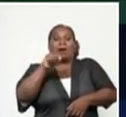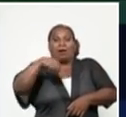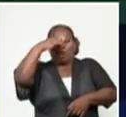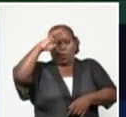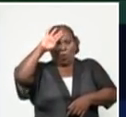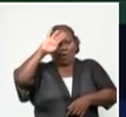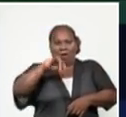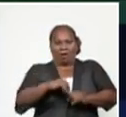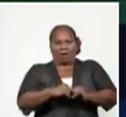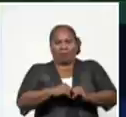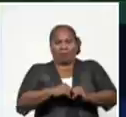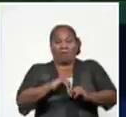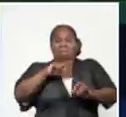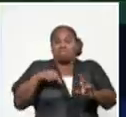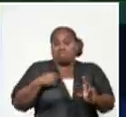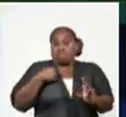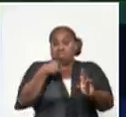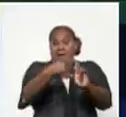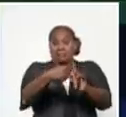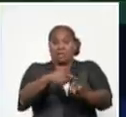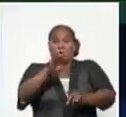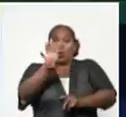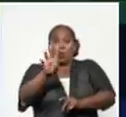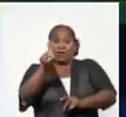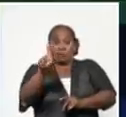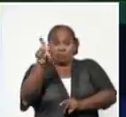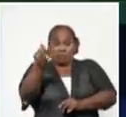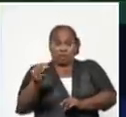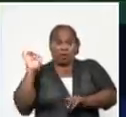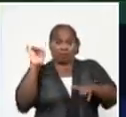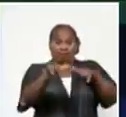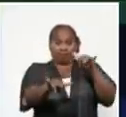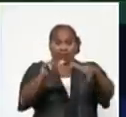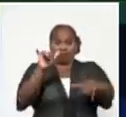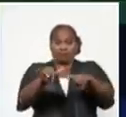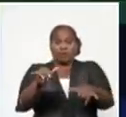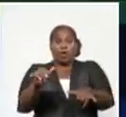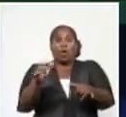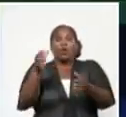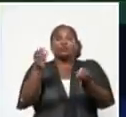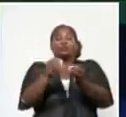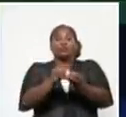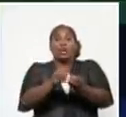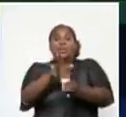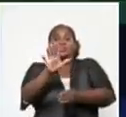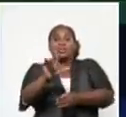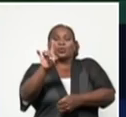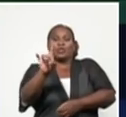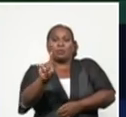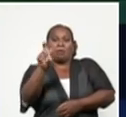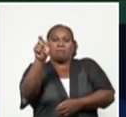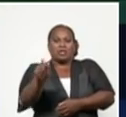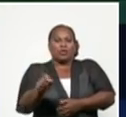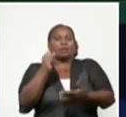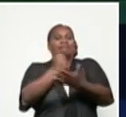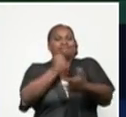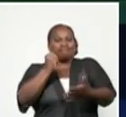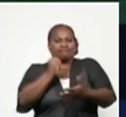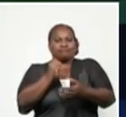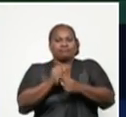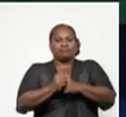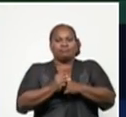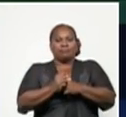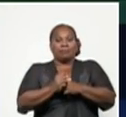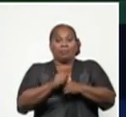a lo cual se sumaron 41 viajeros. Eso hace un total de 59 casos confirmados en el día, de ellos